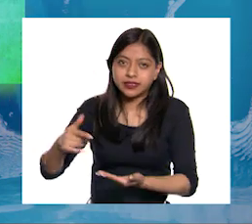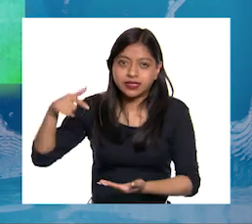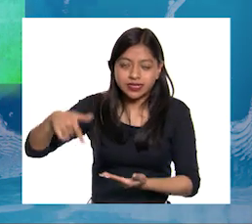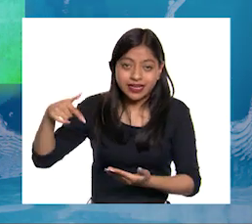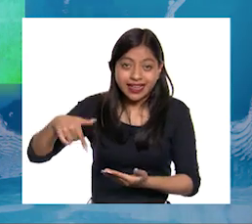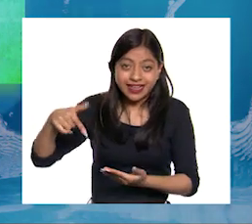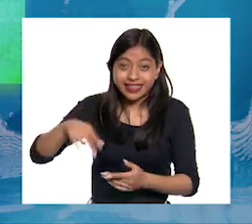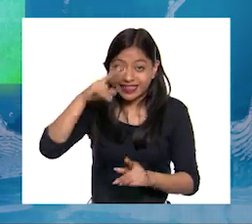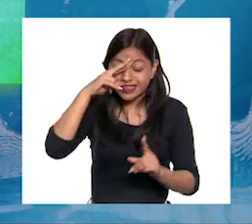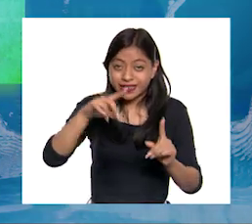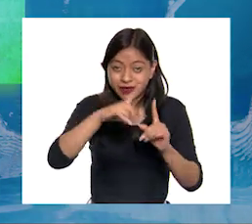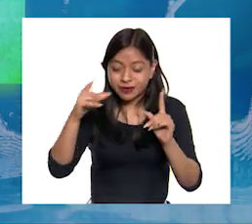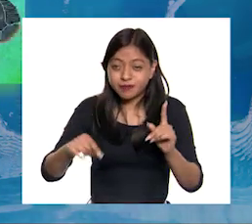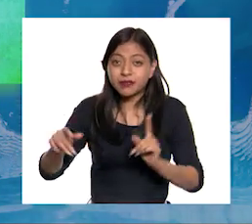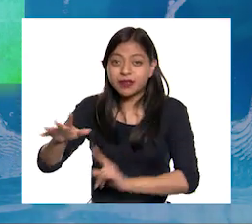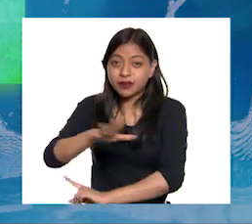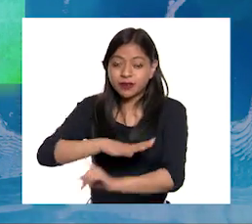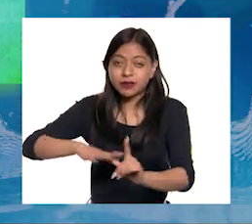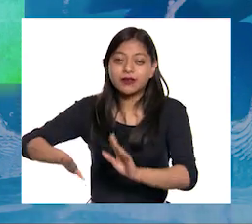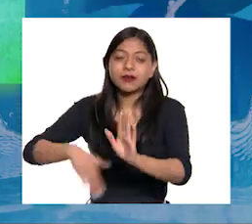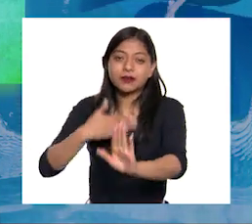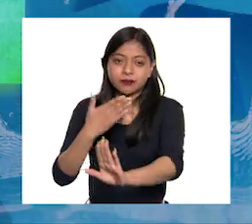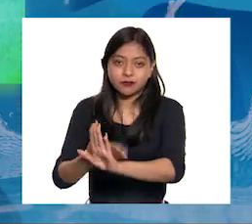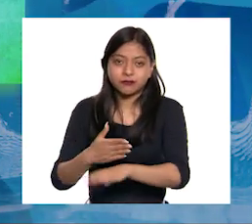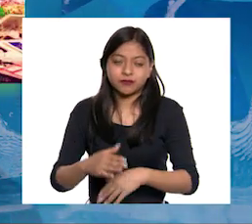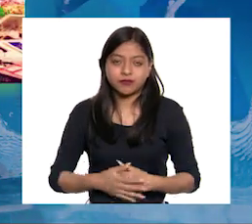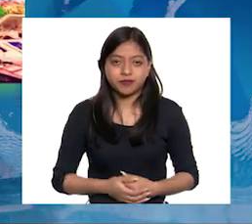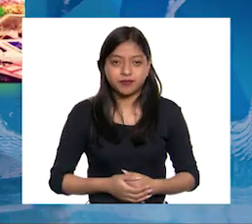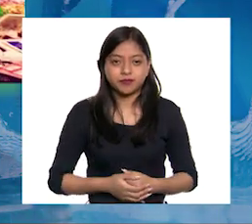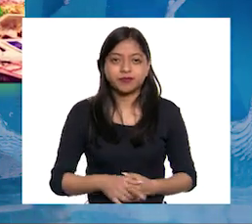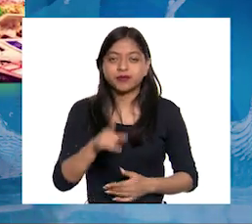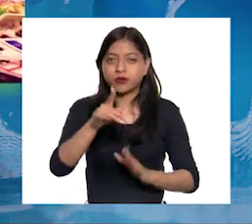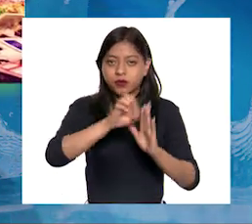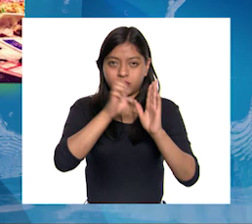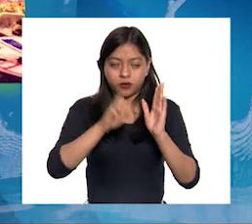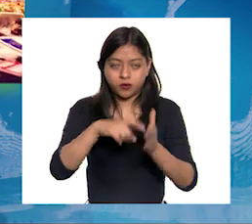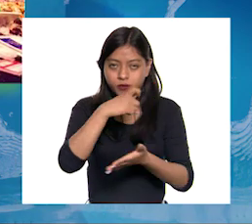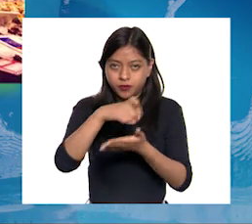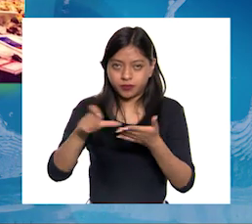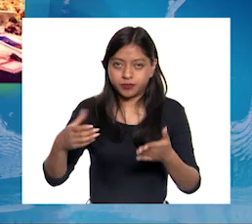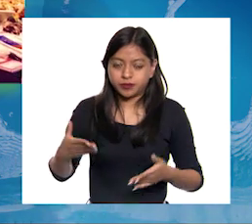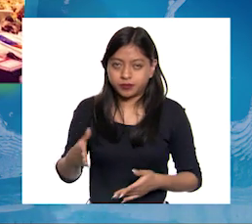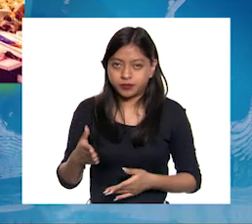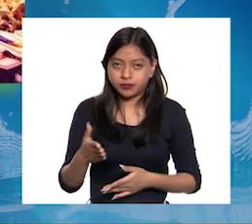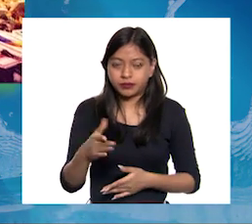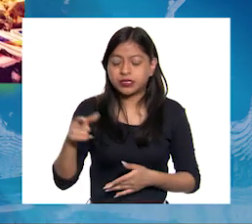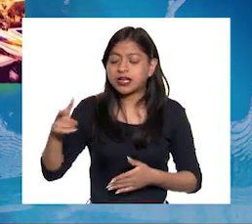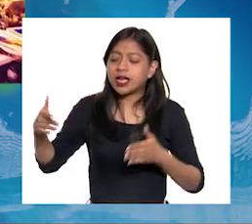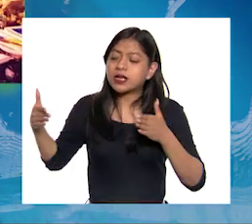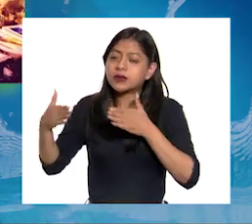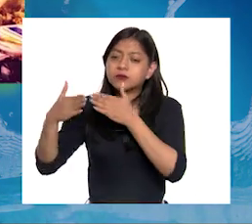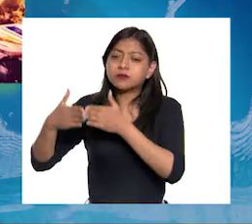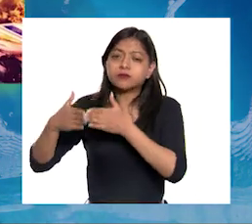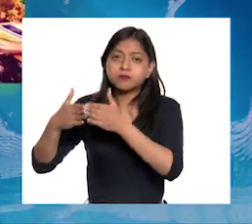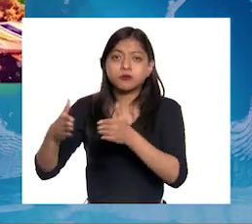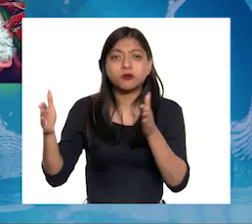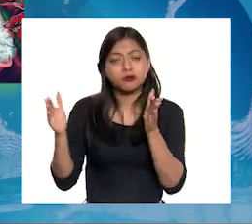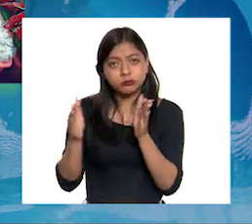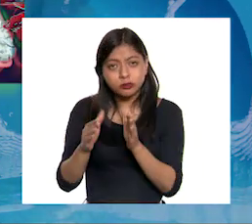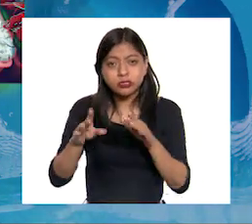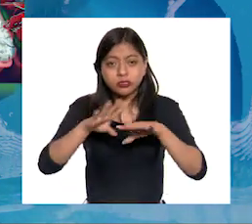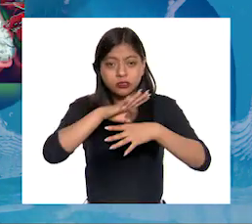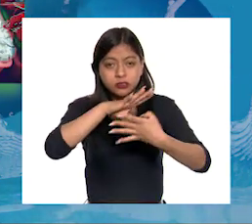o tilapia Contienen una gran cantidad de antibióticos Si compramos pescado proveniente de pequeñas embarcaciones Que utilizan redes